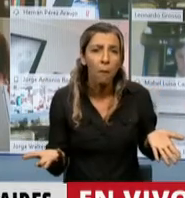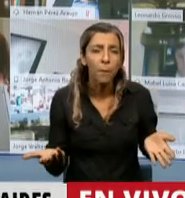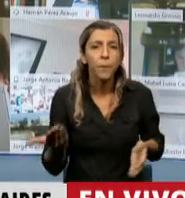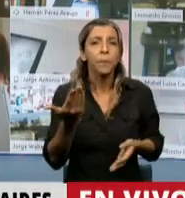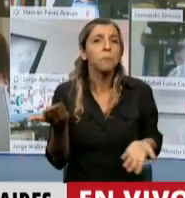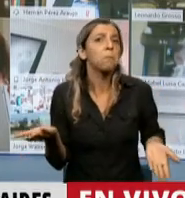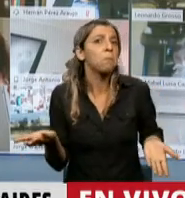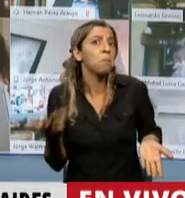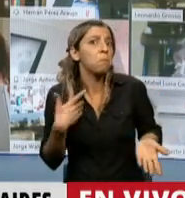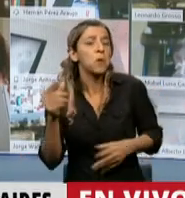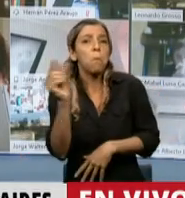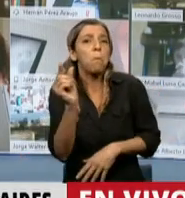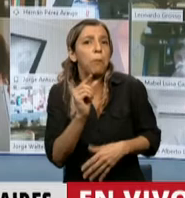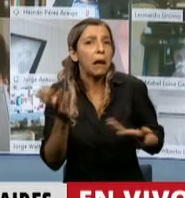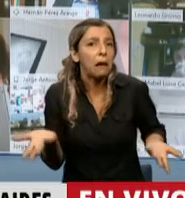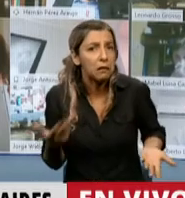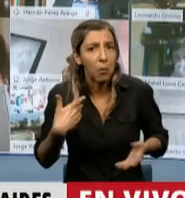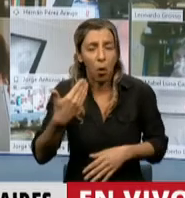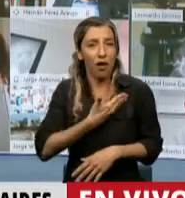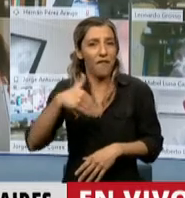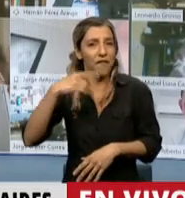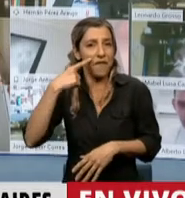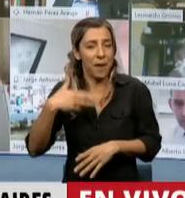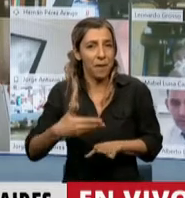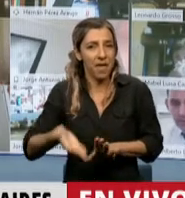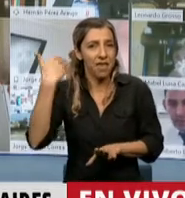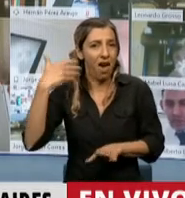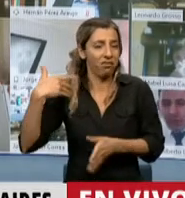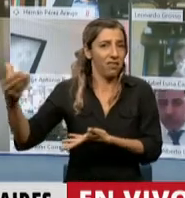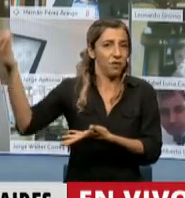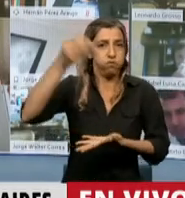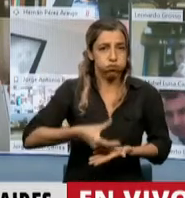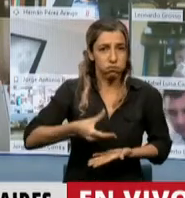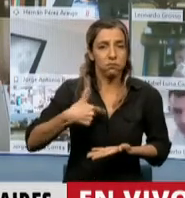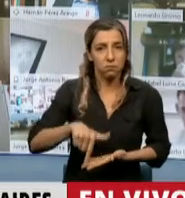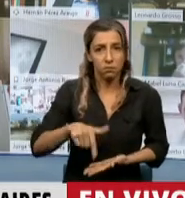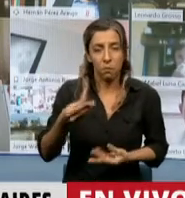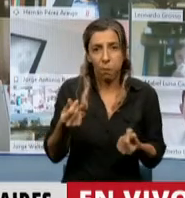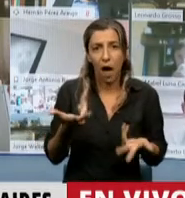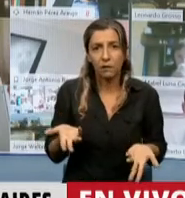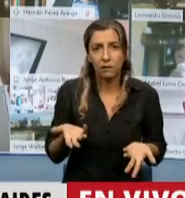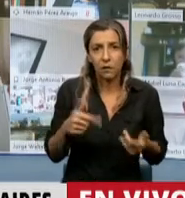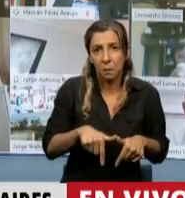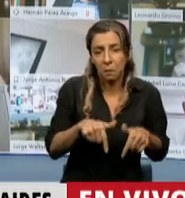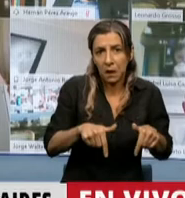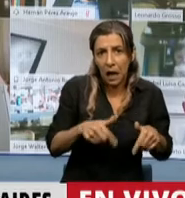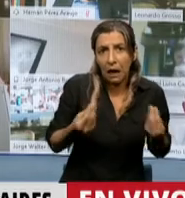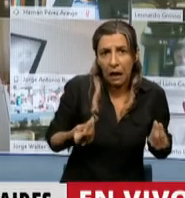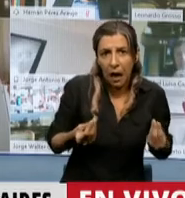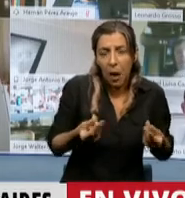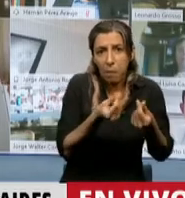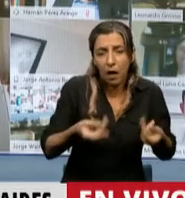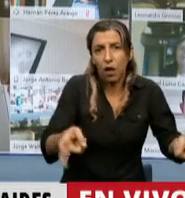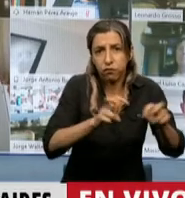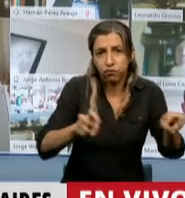Monetario Internacional le dio al anterior gobierno con el objetivo de fugar los capitales y garantizar